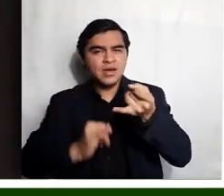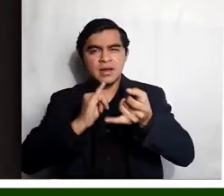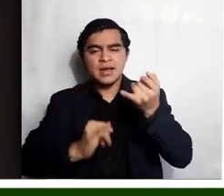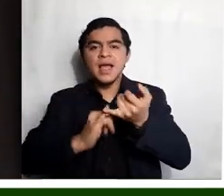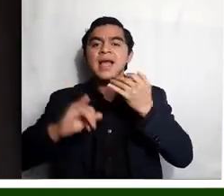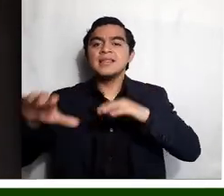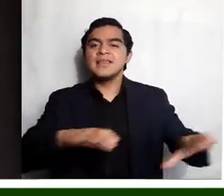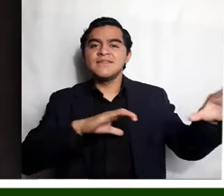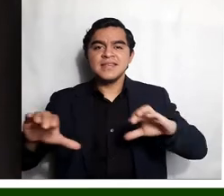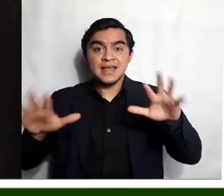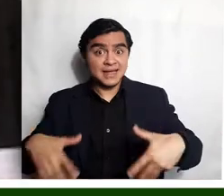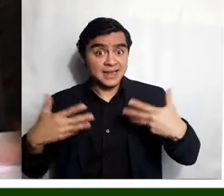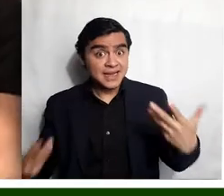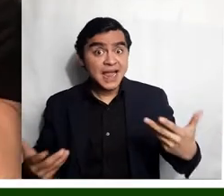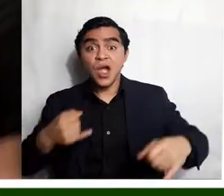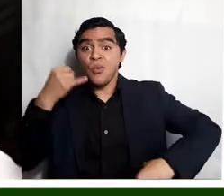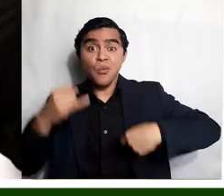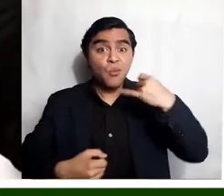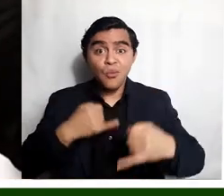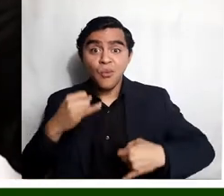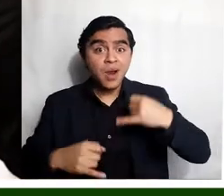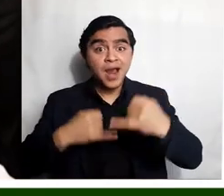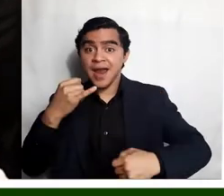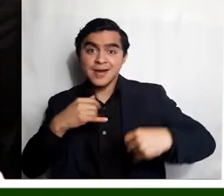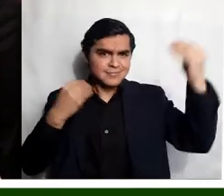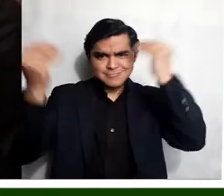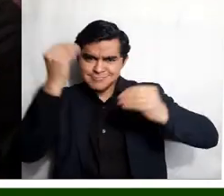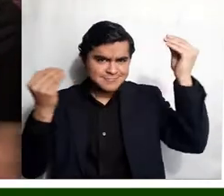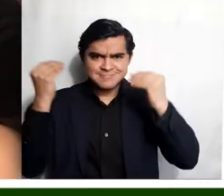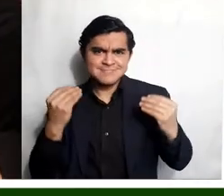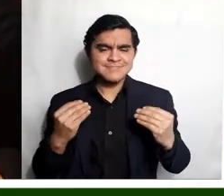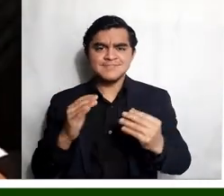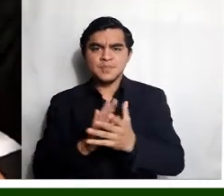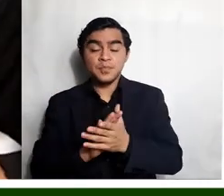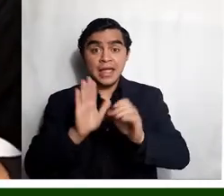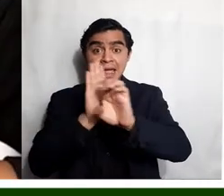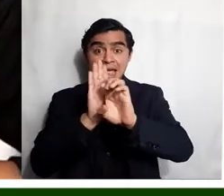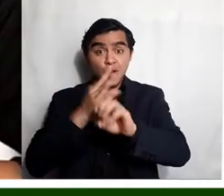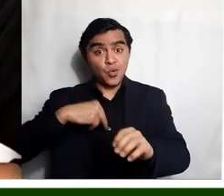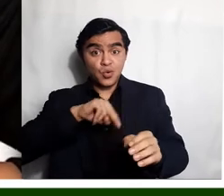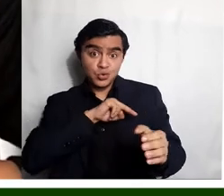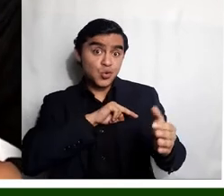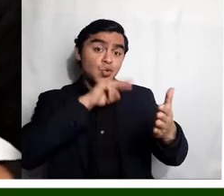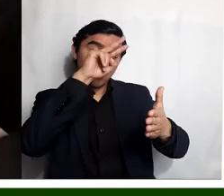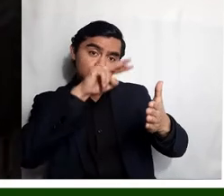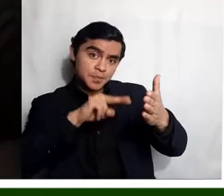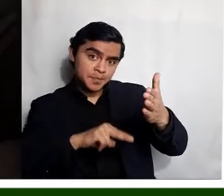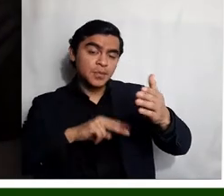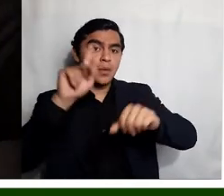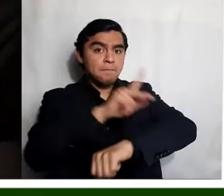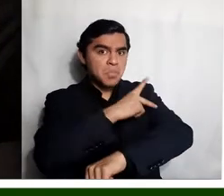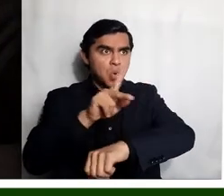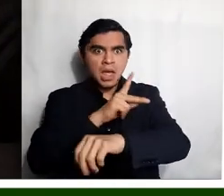la última actividad que tengo es jugar a caracterizarnos. Por ejemplo, si nosotros vamos a leer un poema